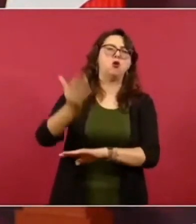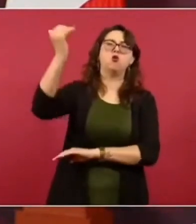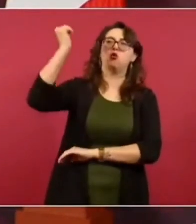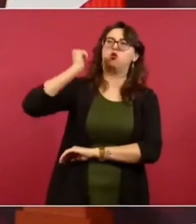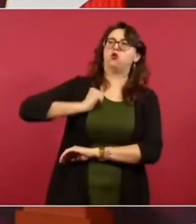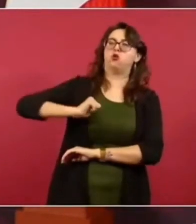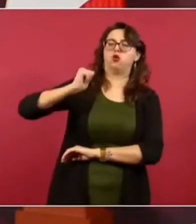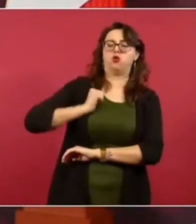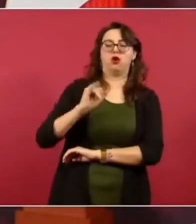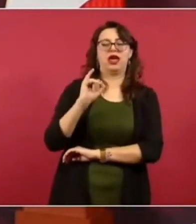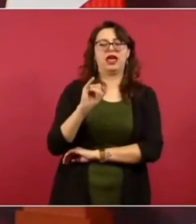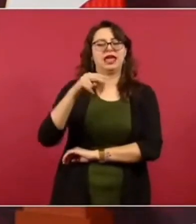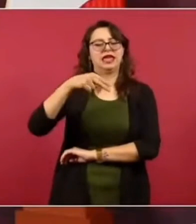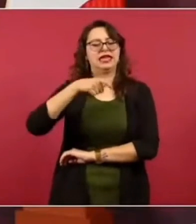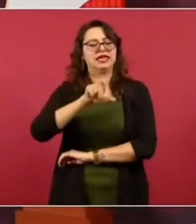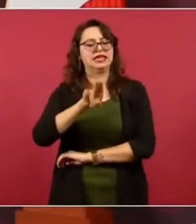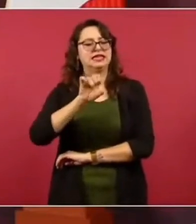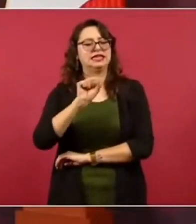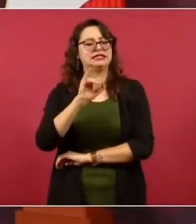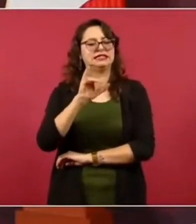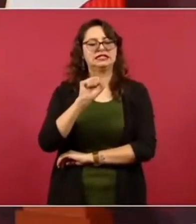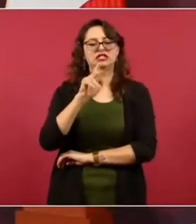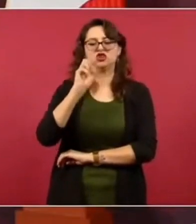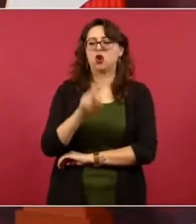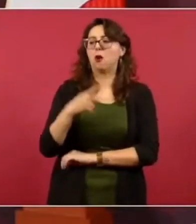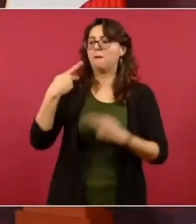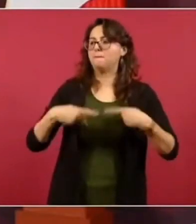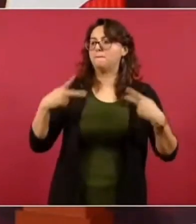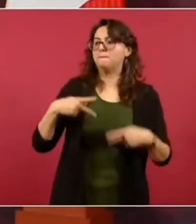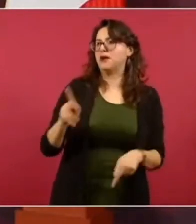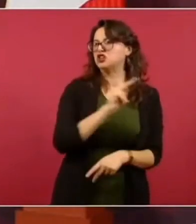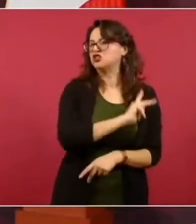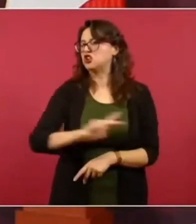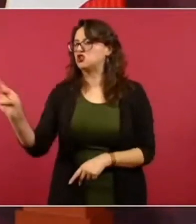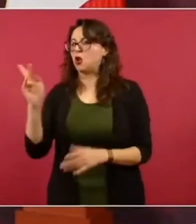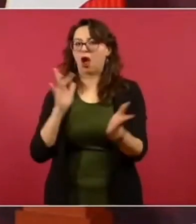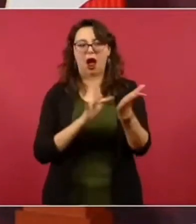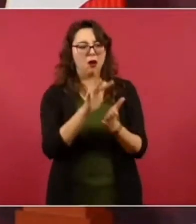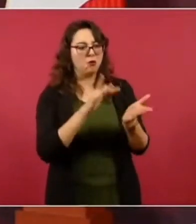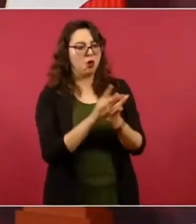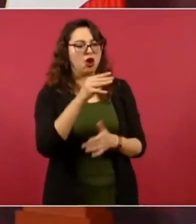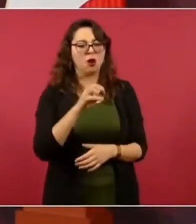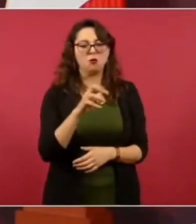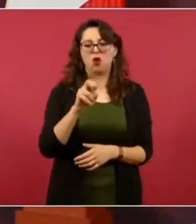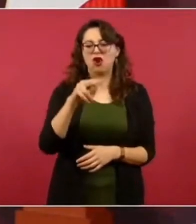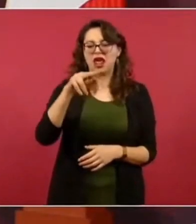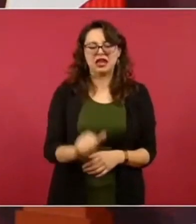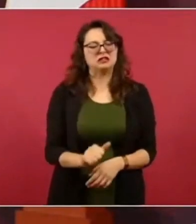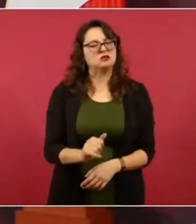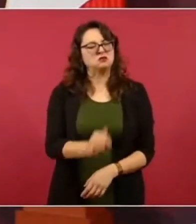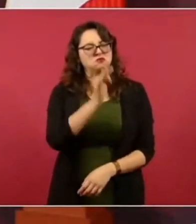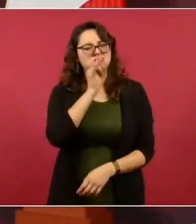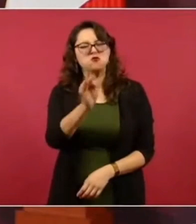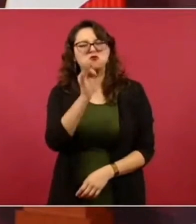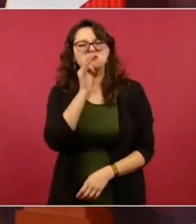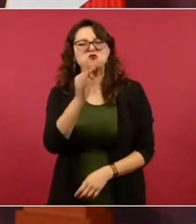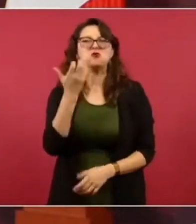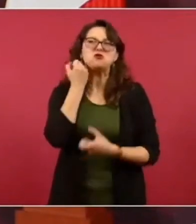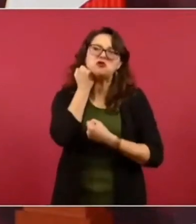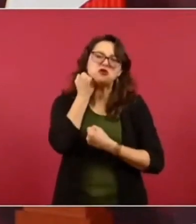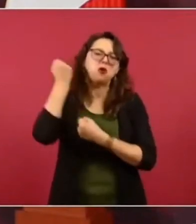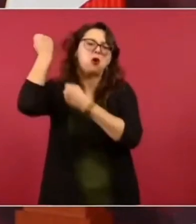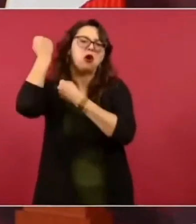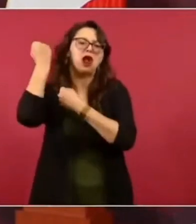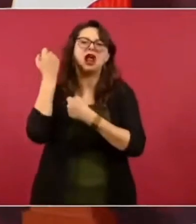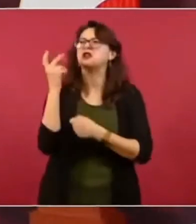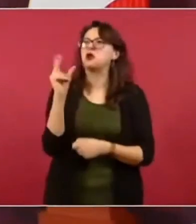los, no colgaba, quemaba vivo a cada uno de los morenistas en el Zócalo capitalino, Pedro, te lo juro. Y además, otra cosa, quien vote